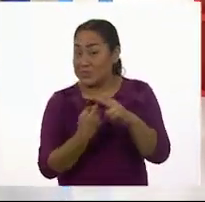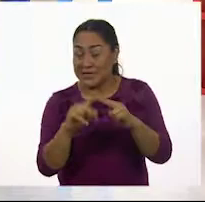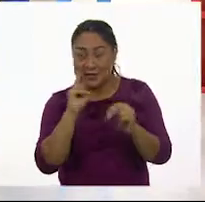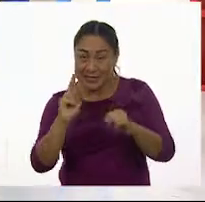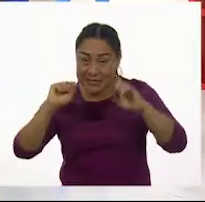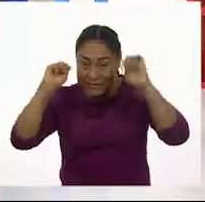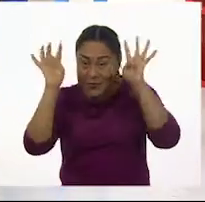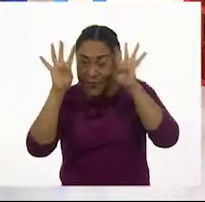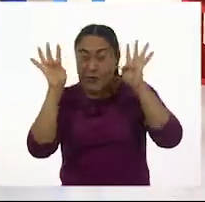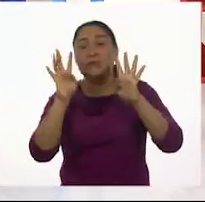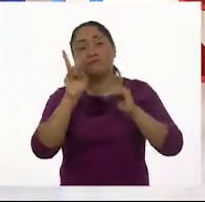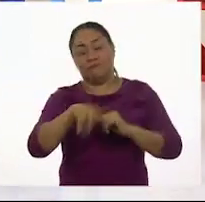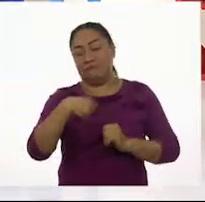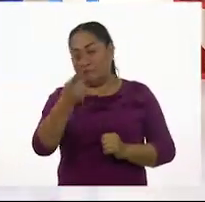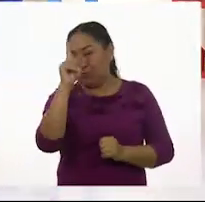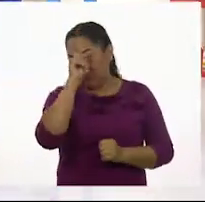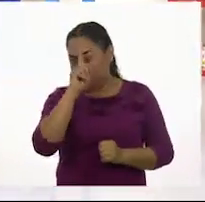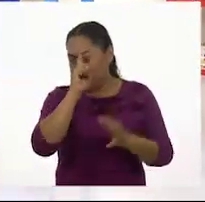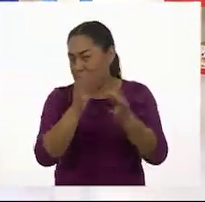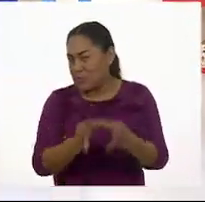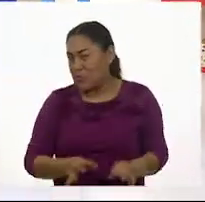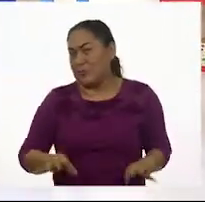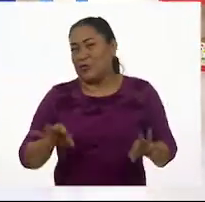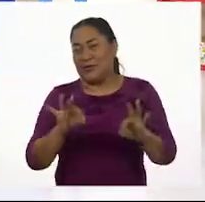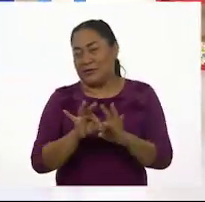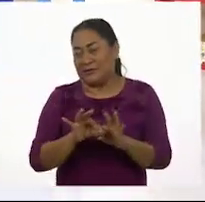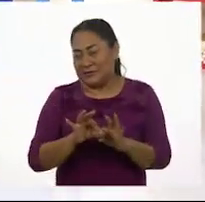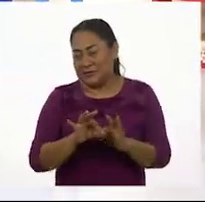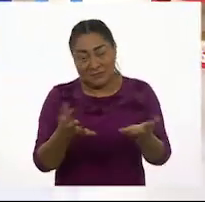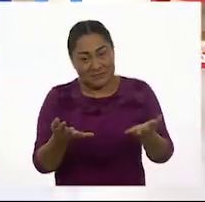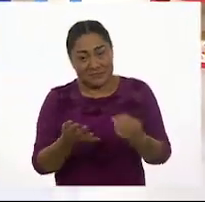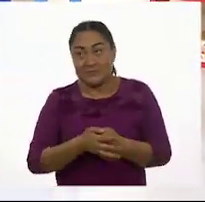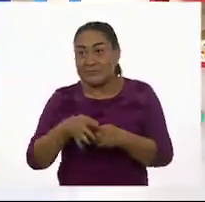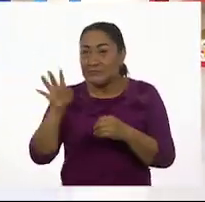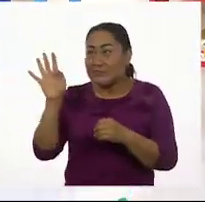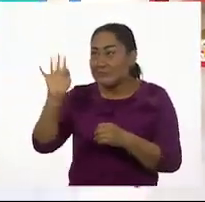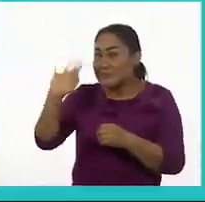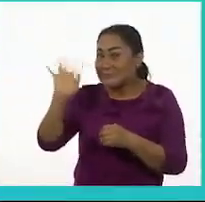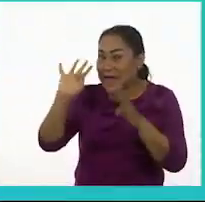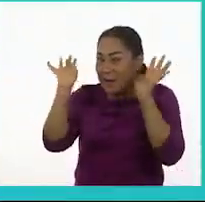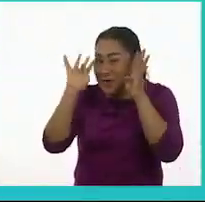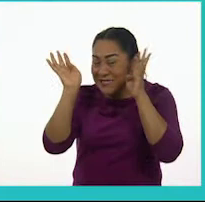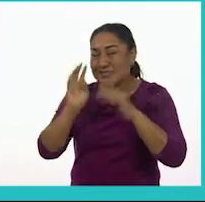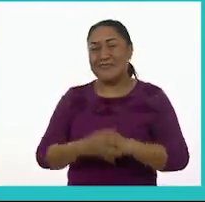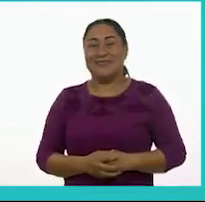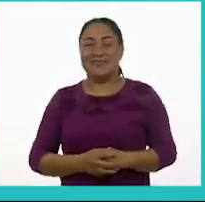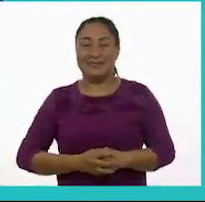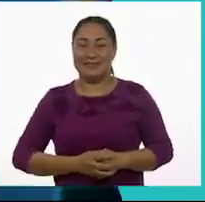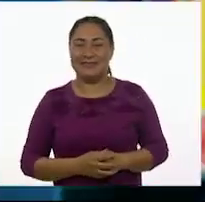nos tiene una recomendación muy importante para todos nosotros. Ajo Listo, ¡ponte listo!